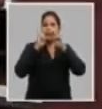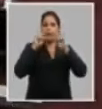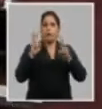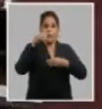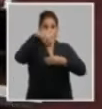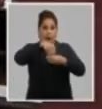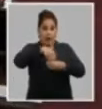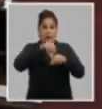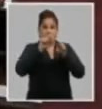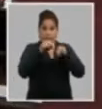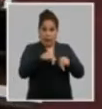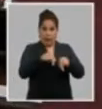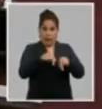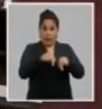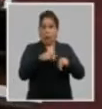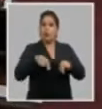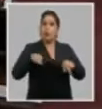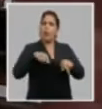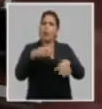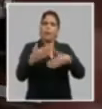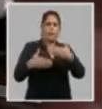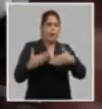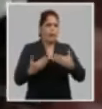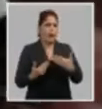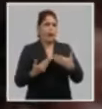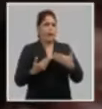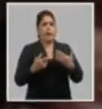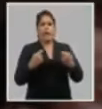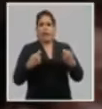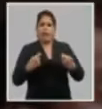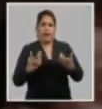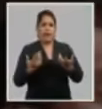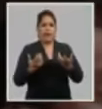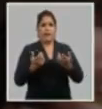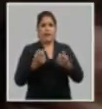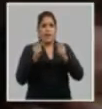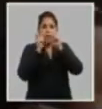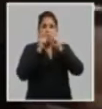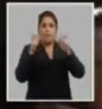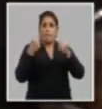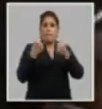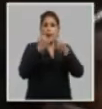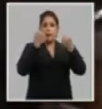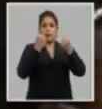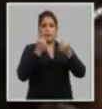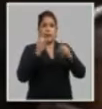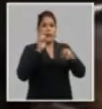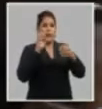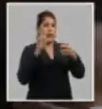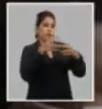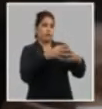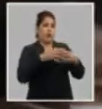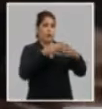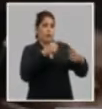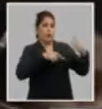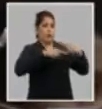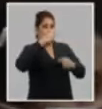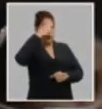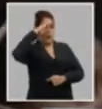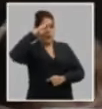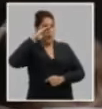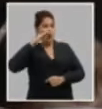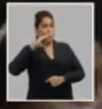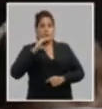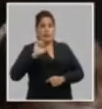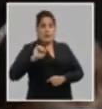fundamentalmente todas las cuestiones relacionadas con los impactos del bloqueo que ha sido arreciado,